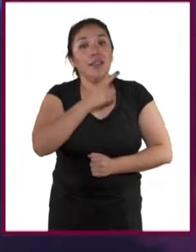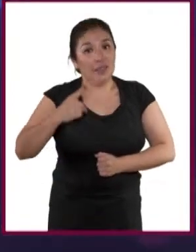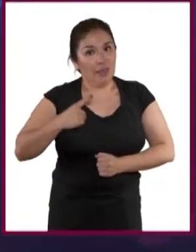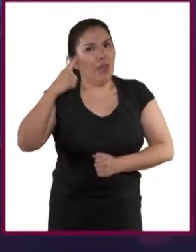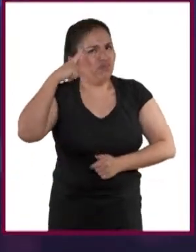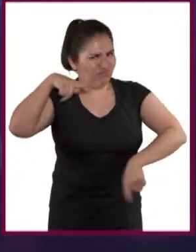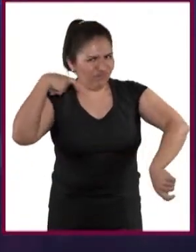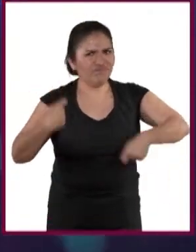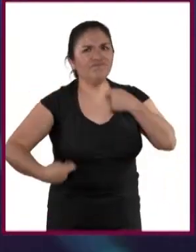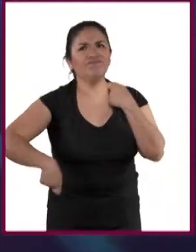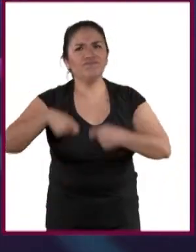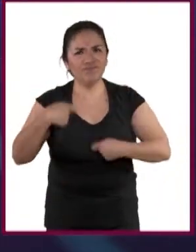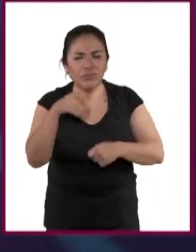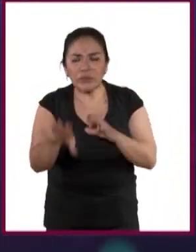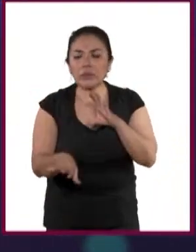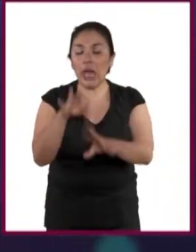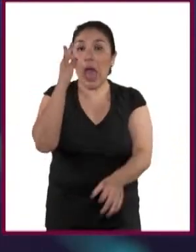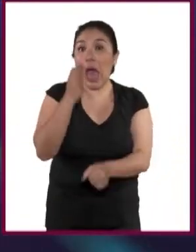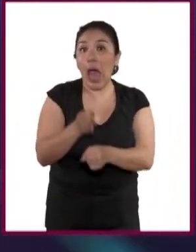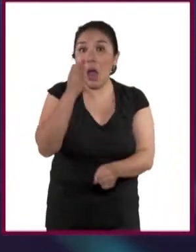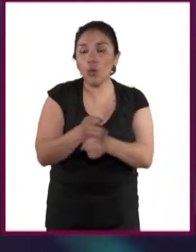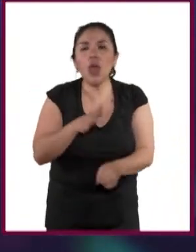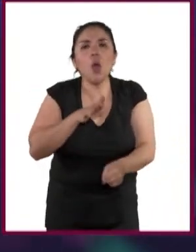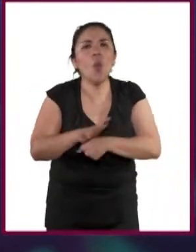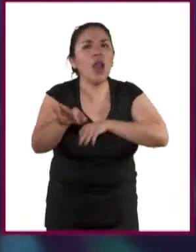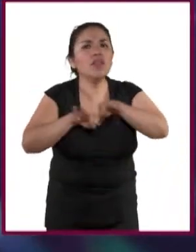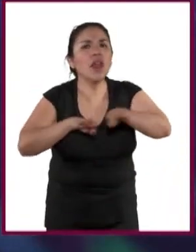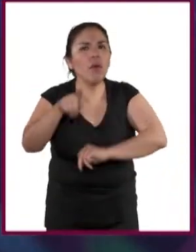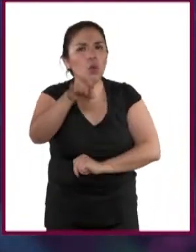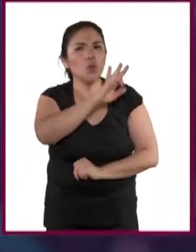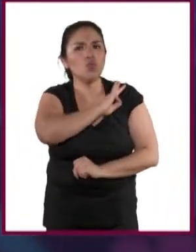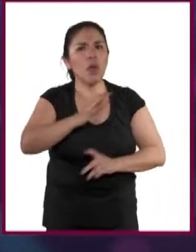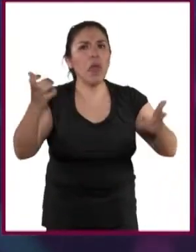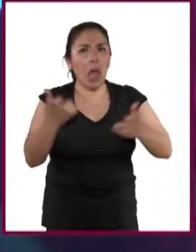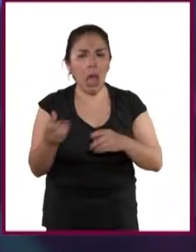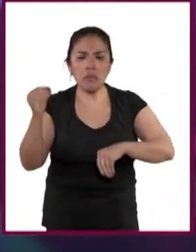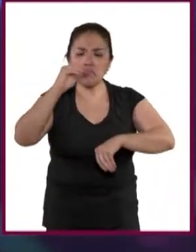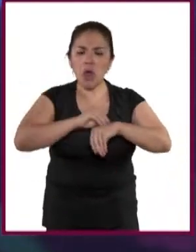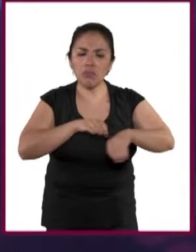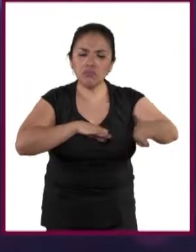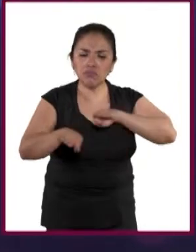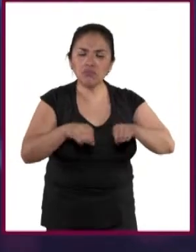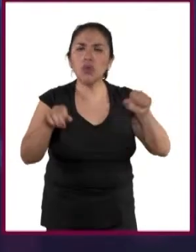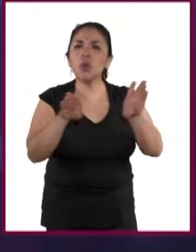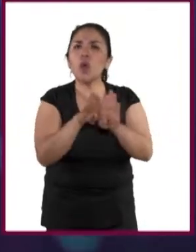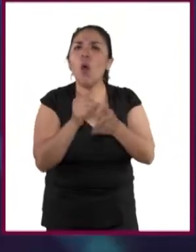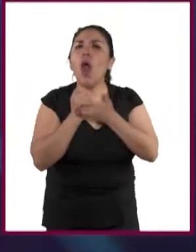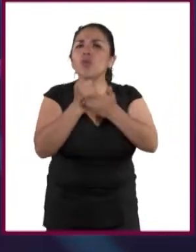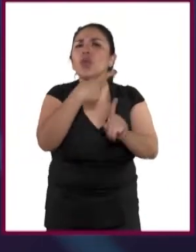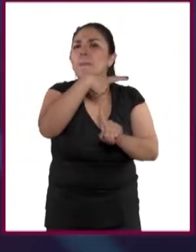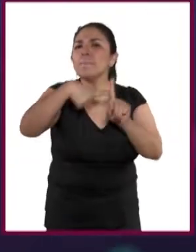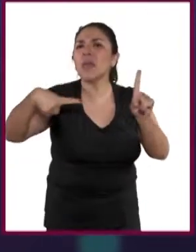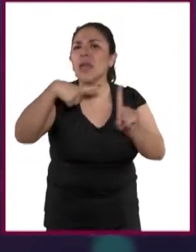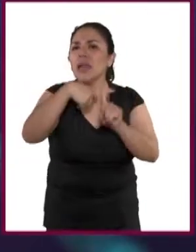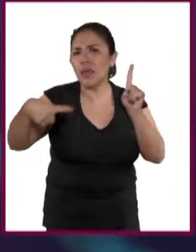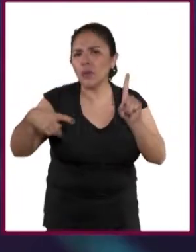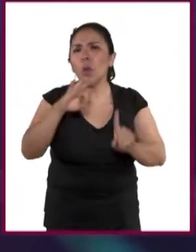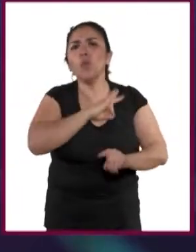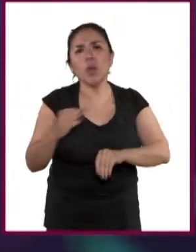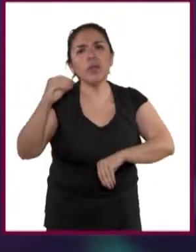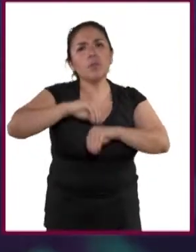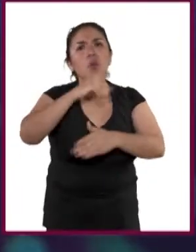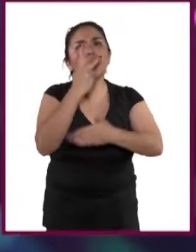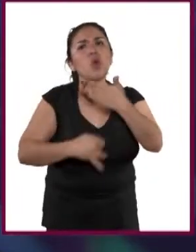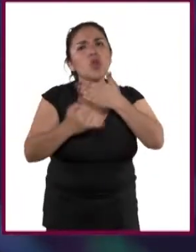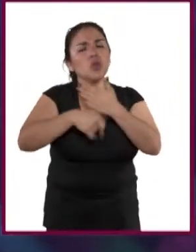flexibles y elegir en este momento un trabajo que permita cubrir metas intermedias. Puedes llevar a cabo proyectos